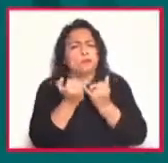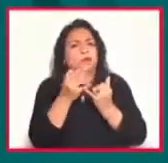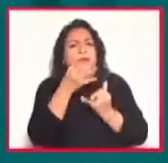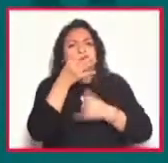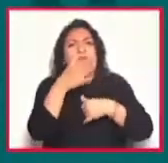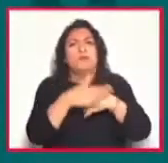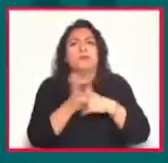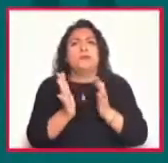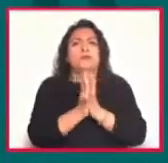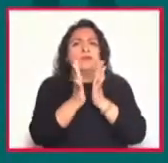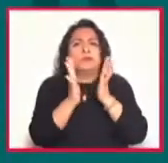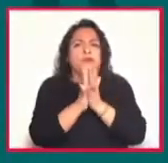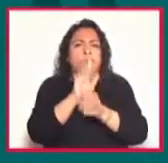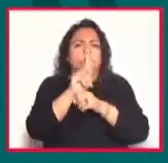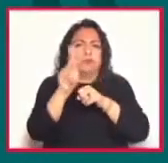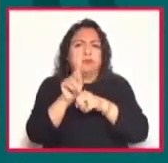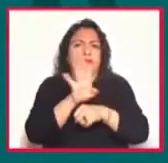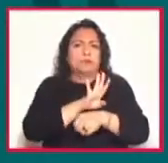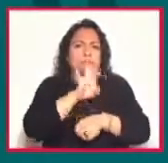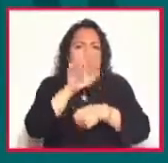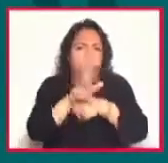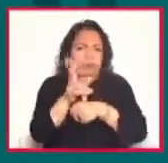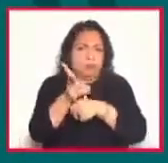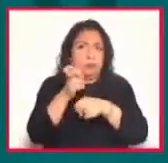del país invitado de honor para el próximo año.